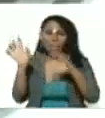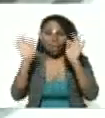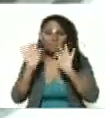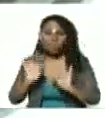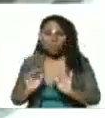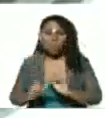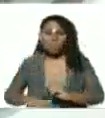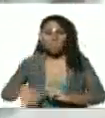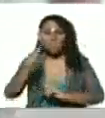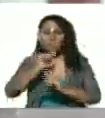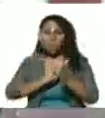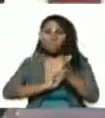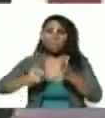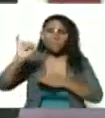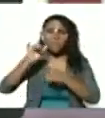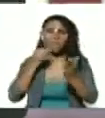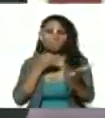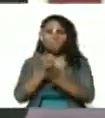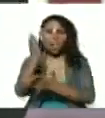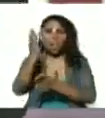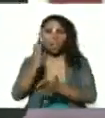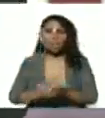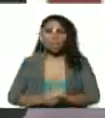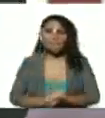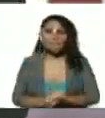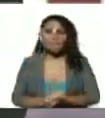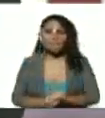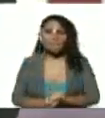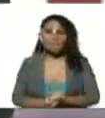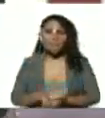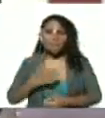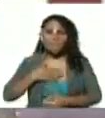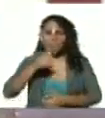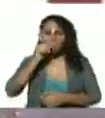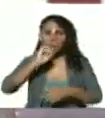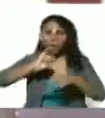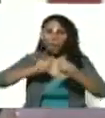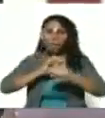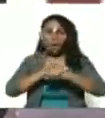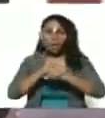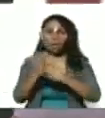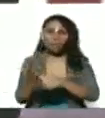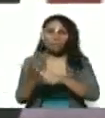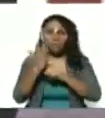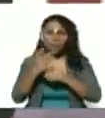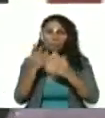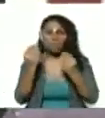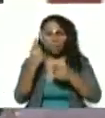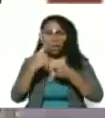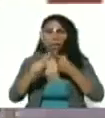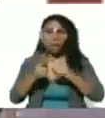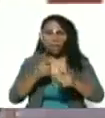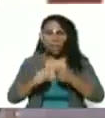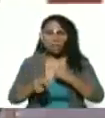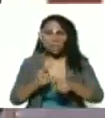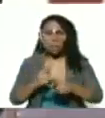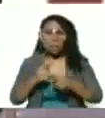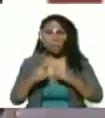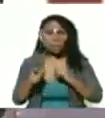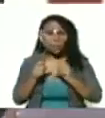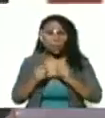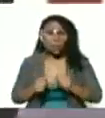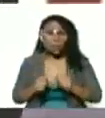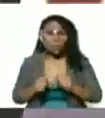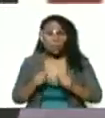más elevada de lealtad y Jorge Rodríguez nos ha enseñado muchas cosas pero si nos quedáramos